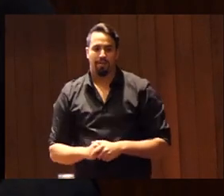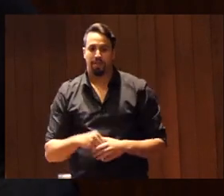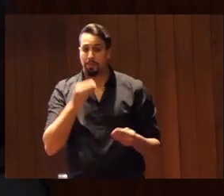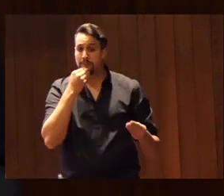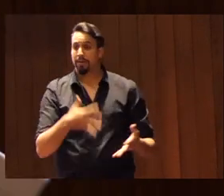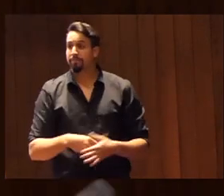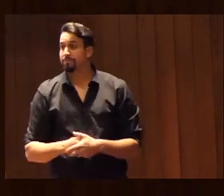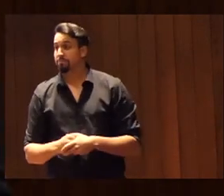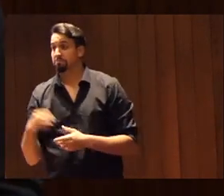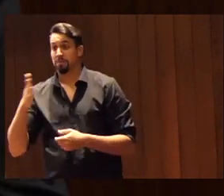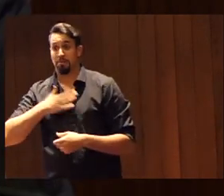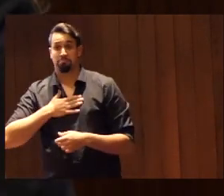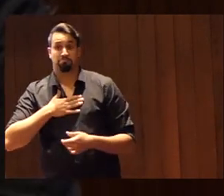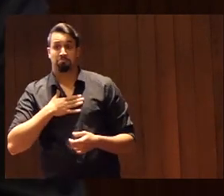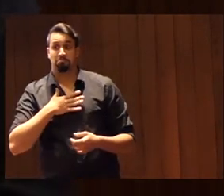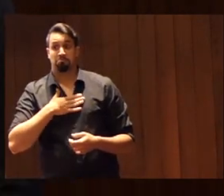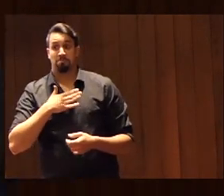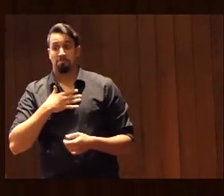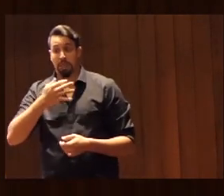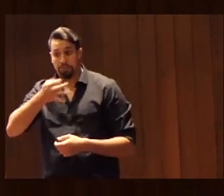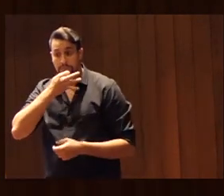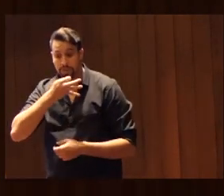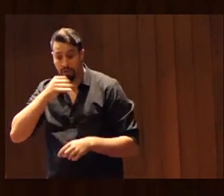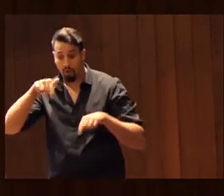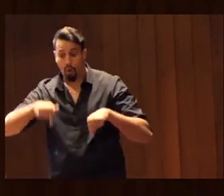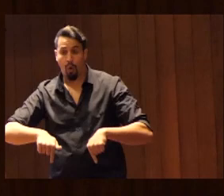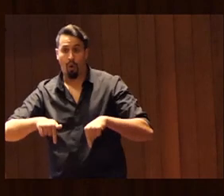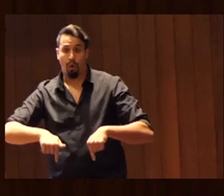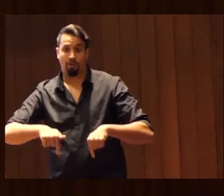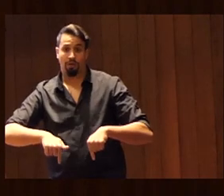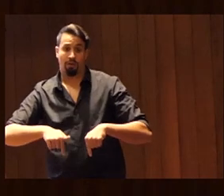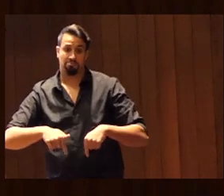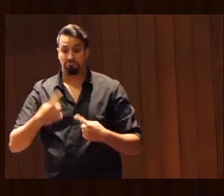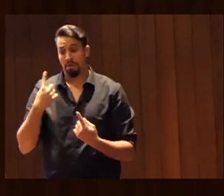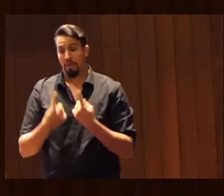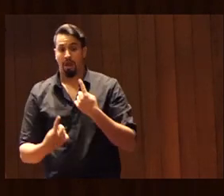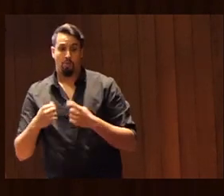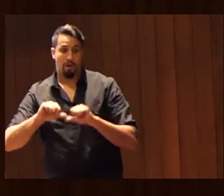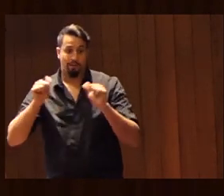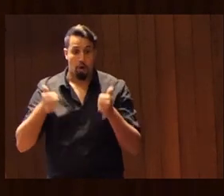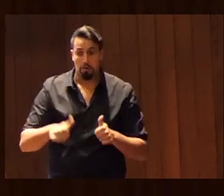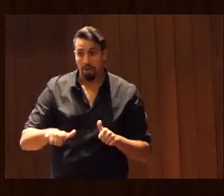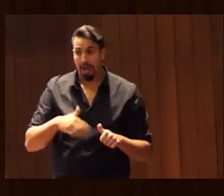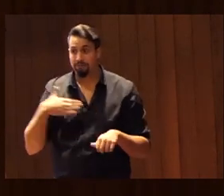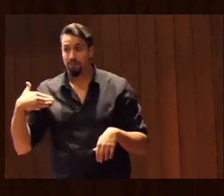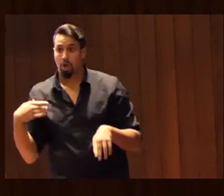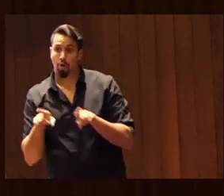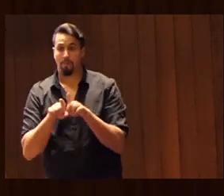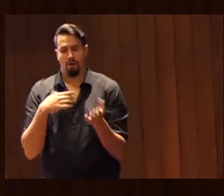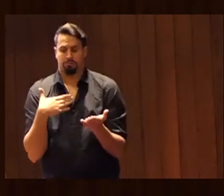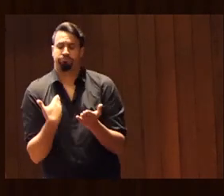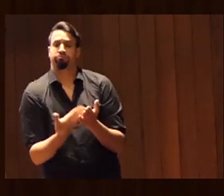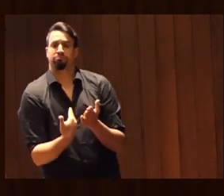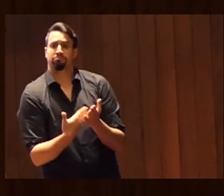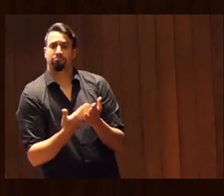mi intervención hoy va a tratar de alguna forma de proporcionaros argumentos